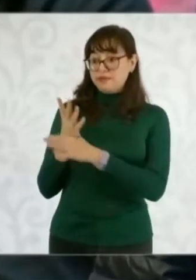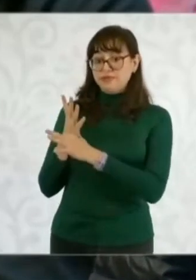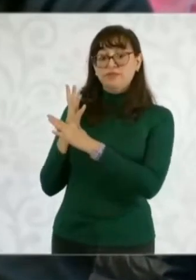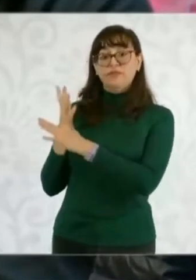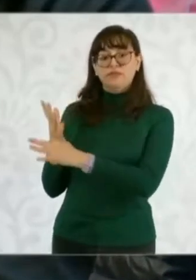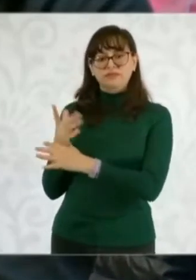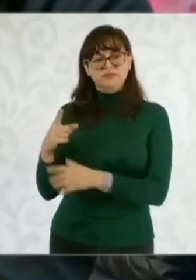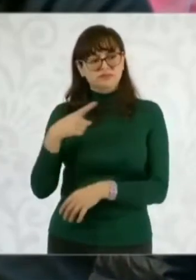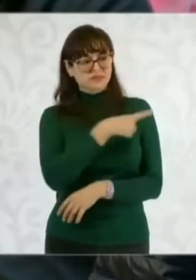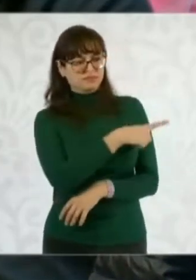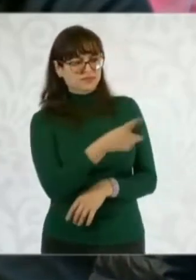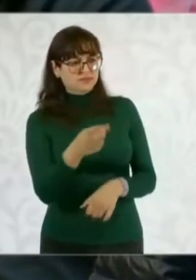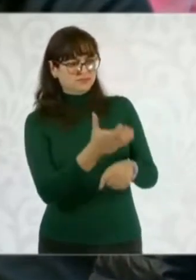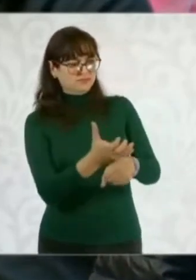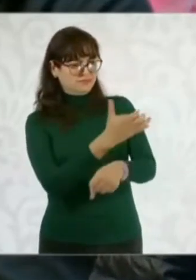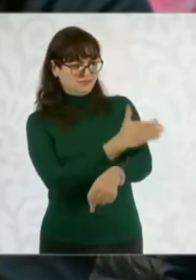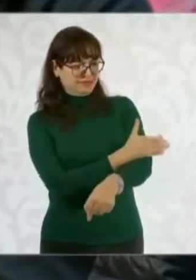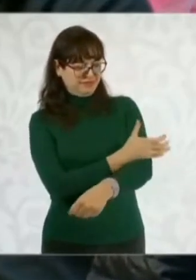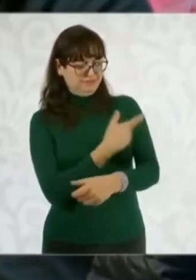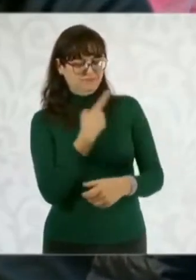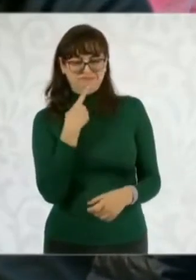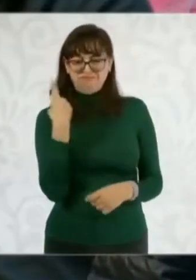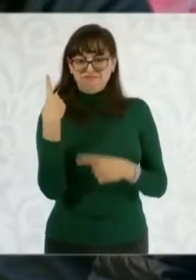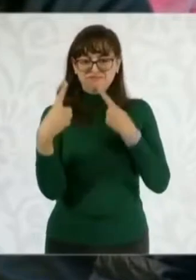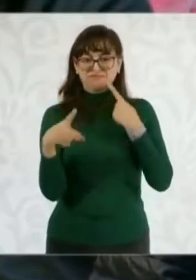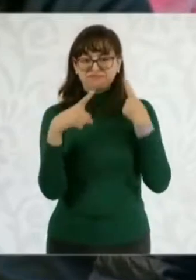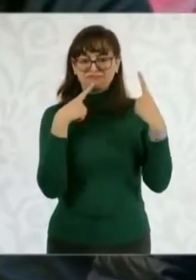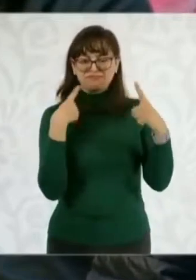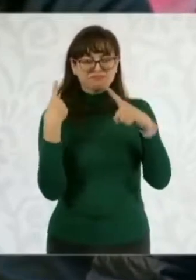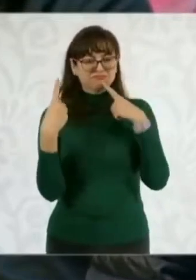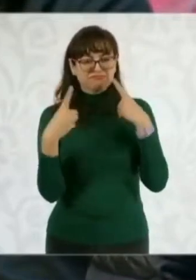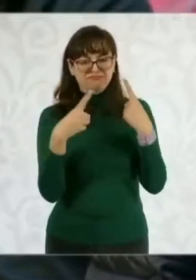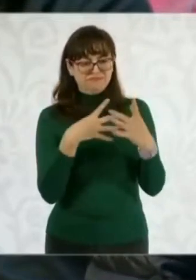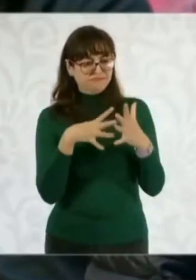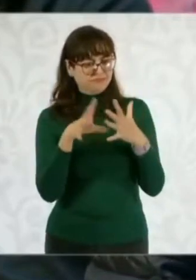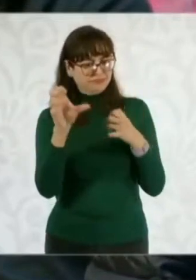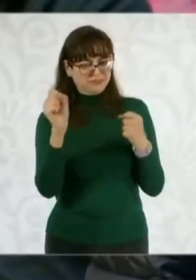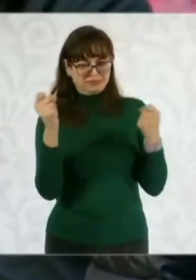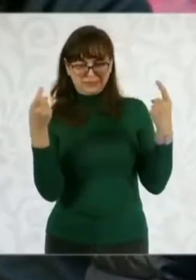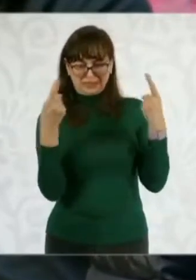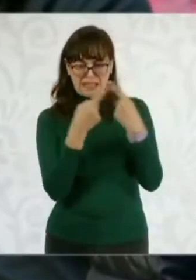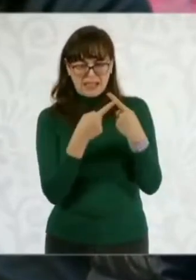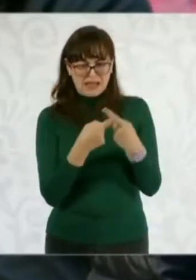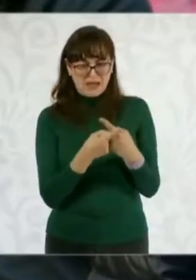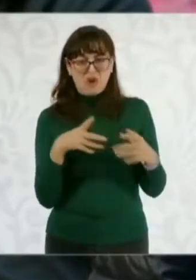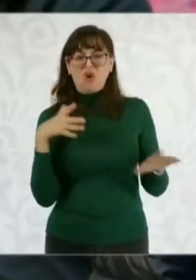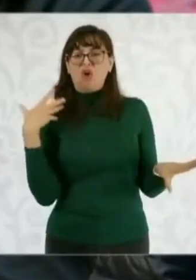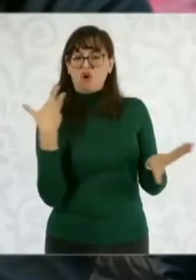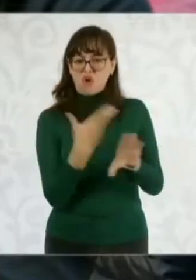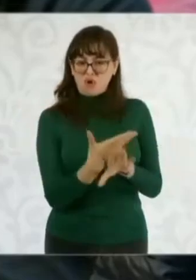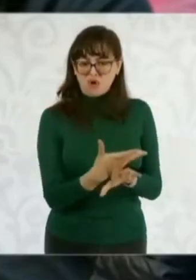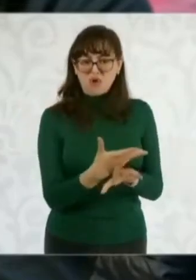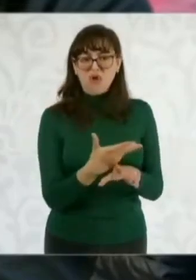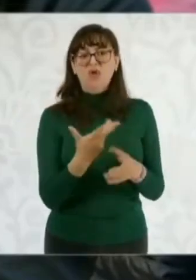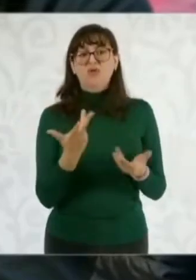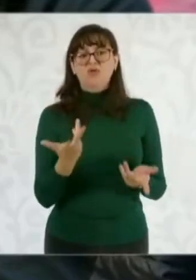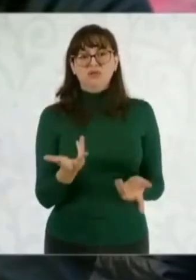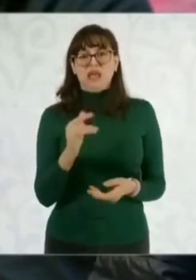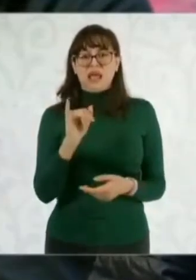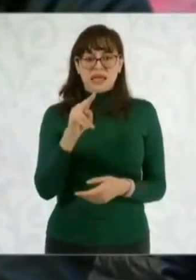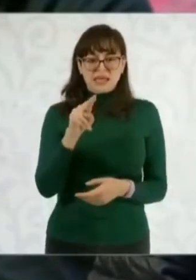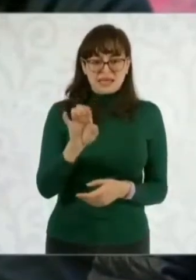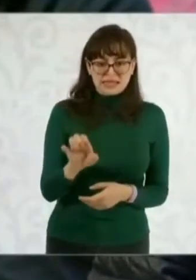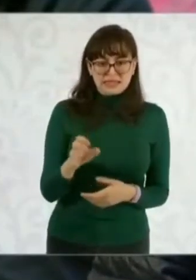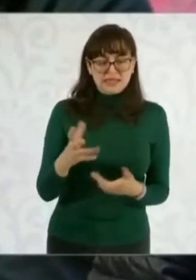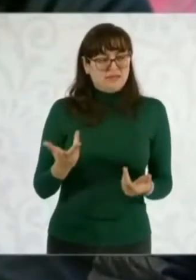interpusieron una controversia constitucional para impugnar nuevas atribuciones de la presidenta del INE.